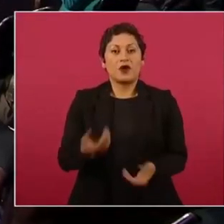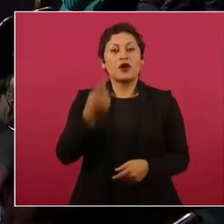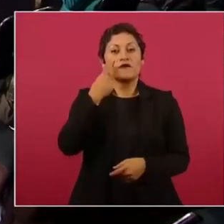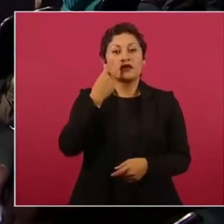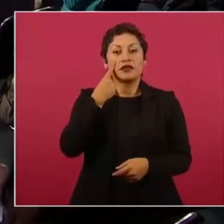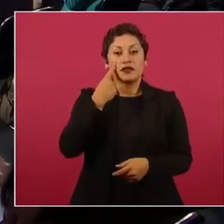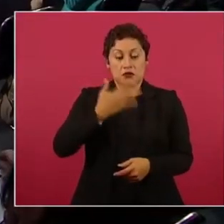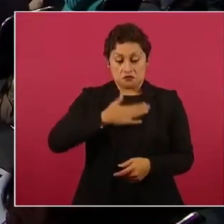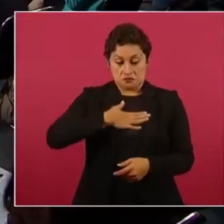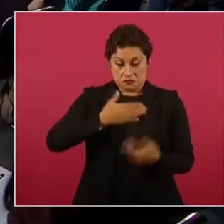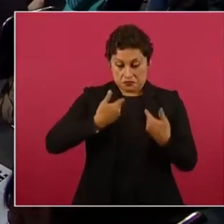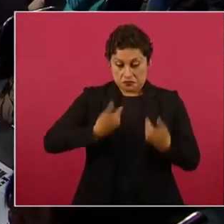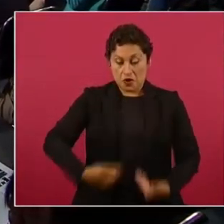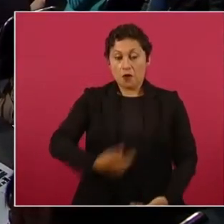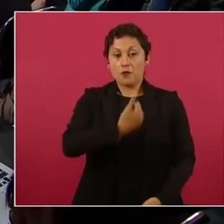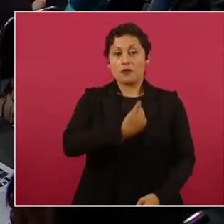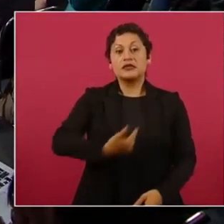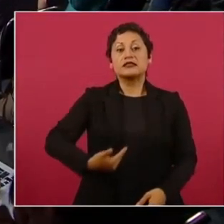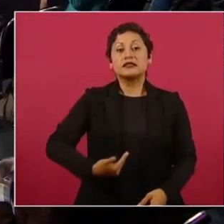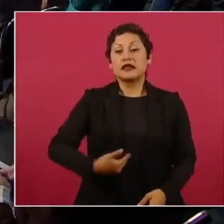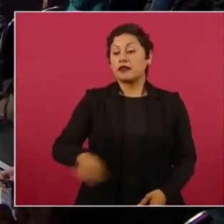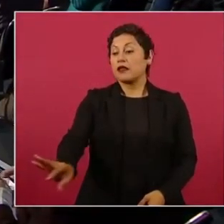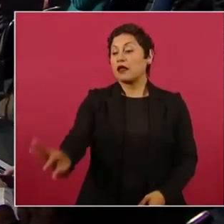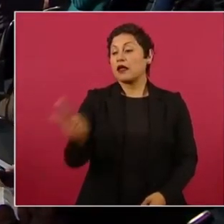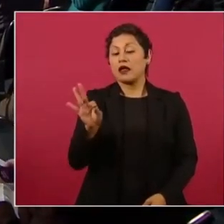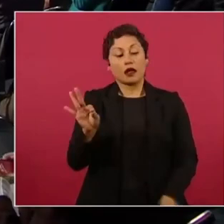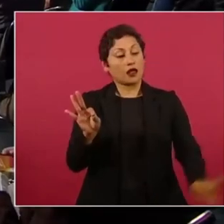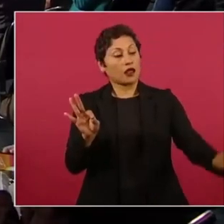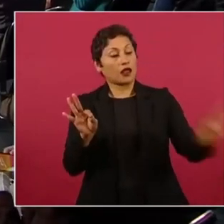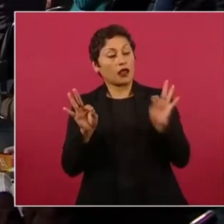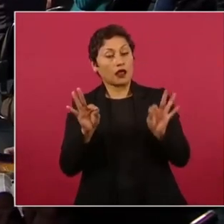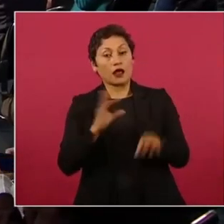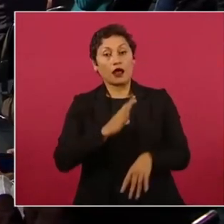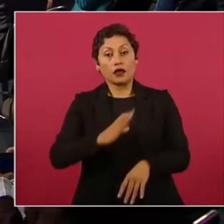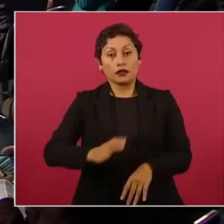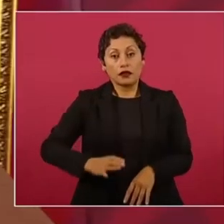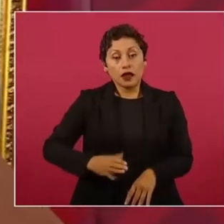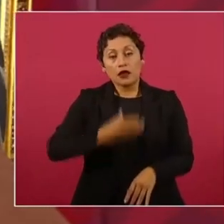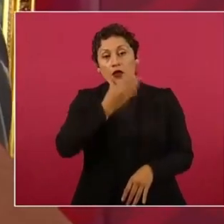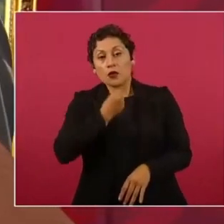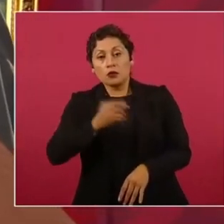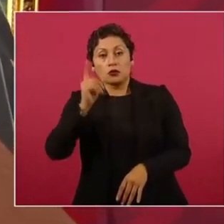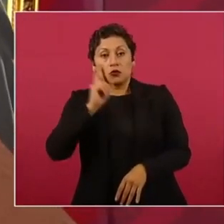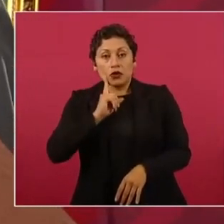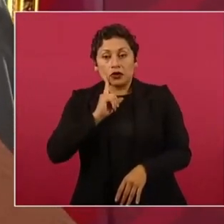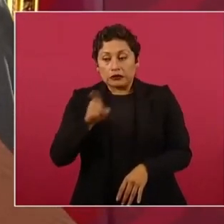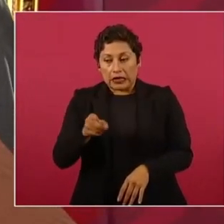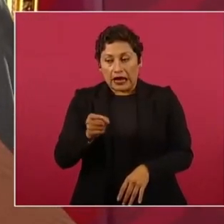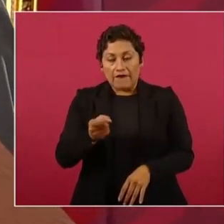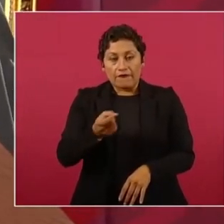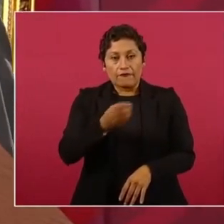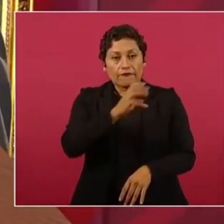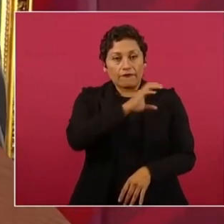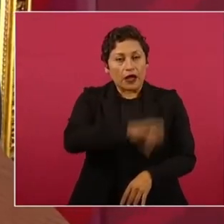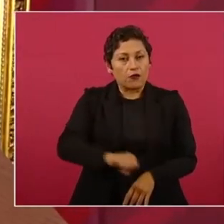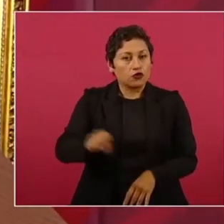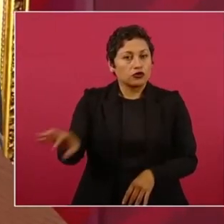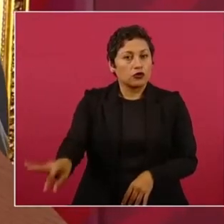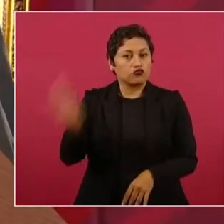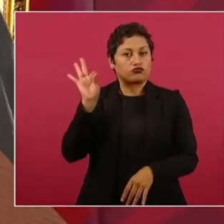o una candidata predilecta predilecta o